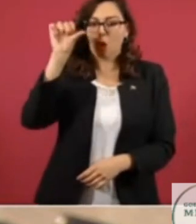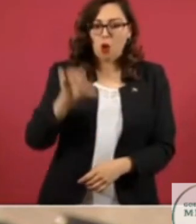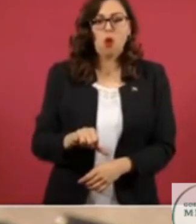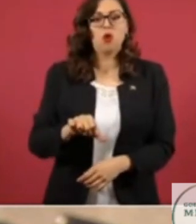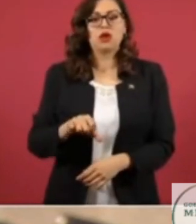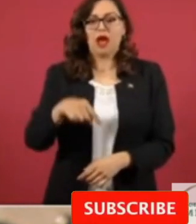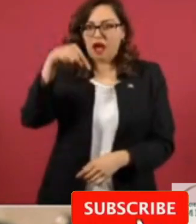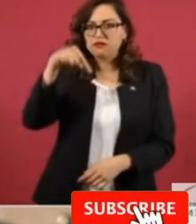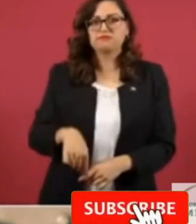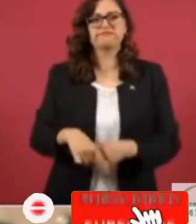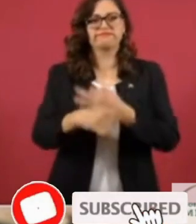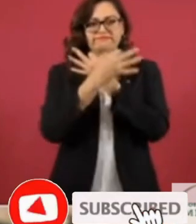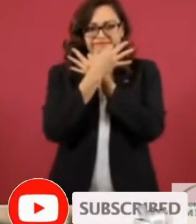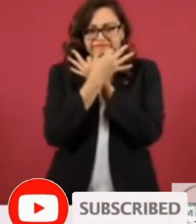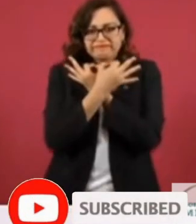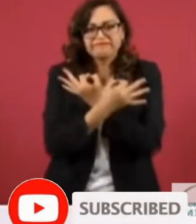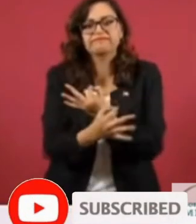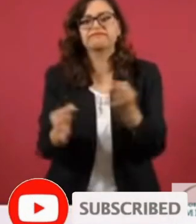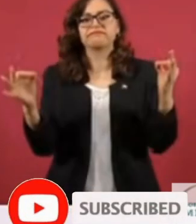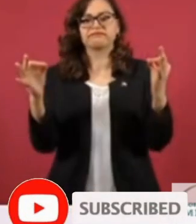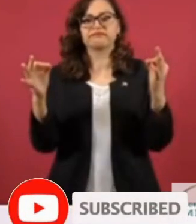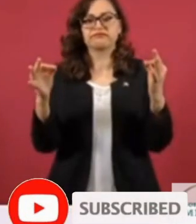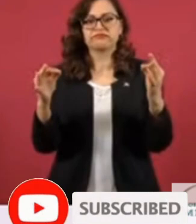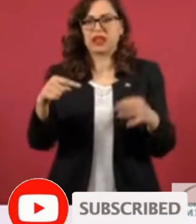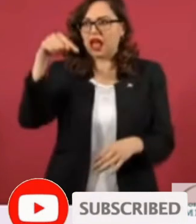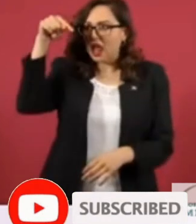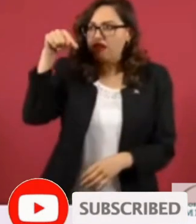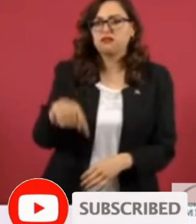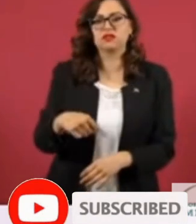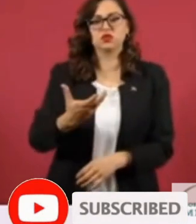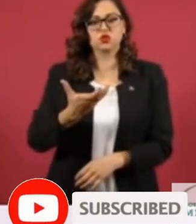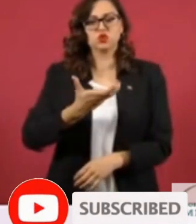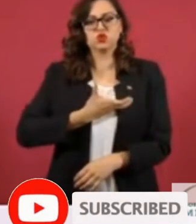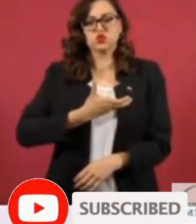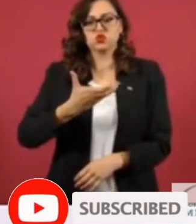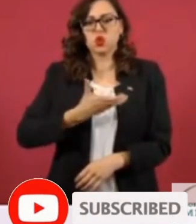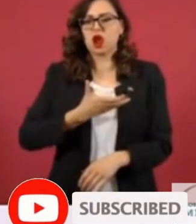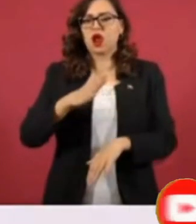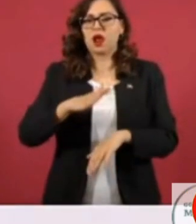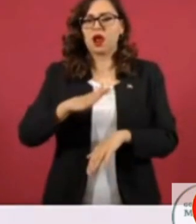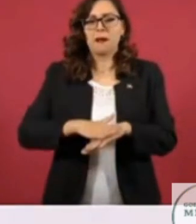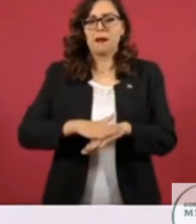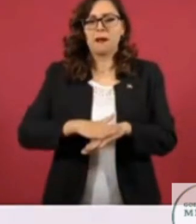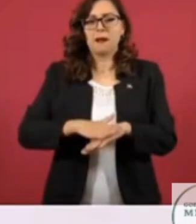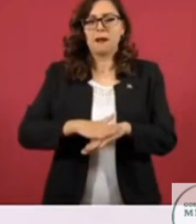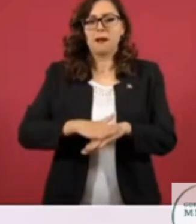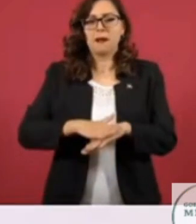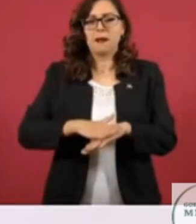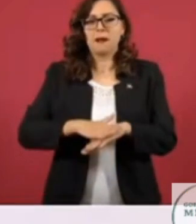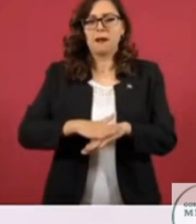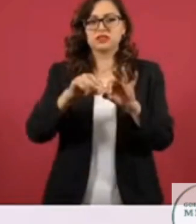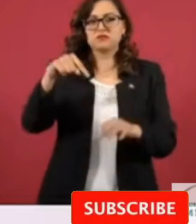pública, la principal plaza de la República